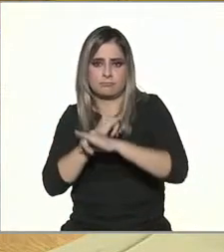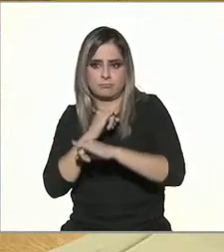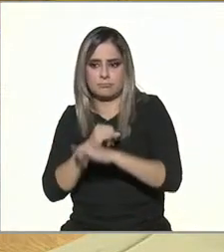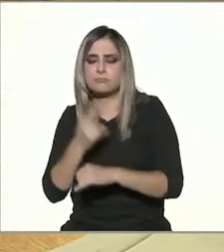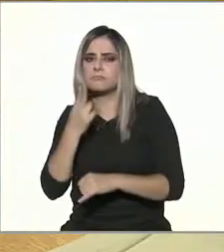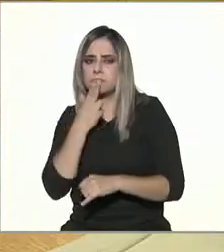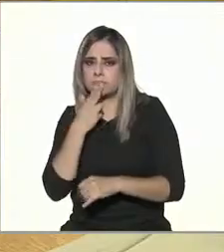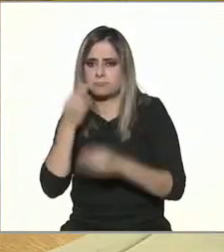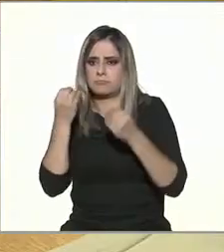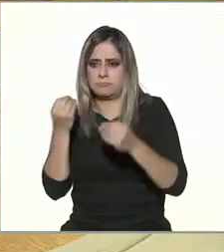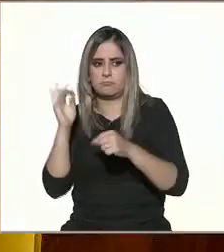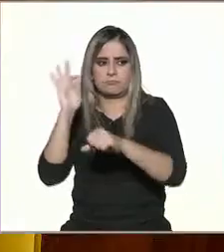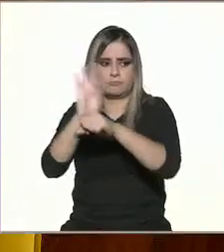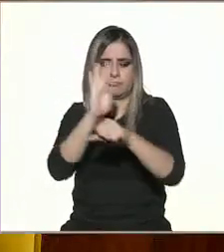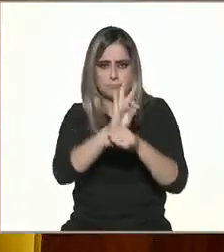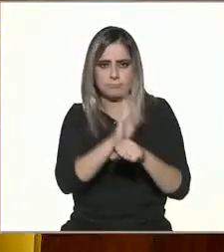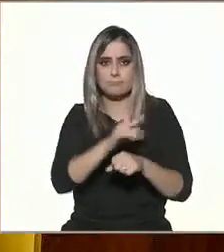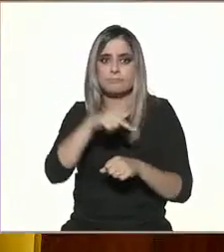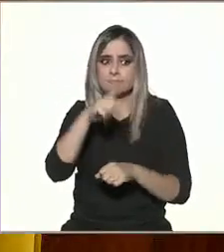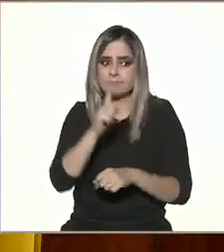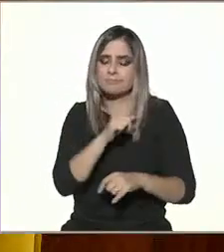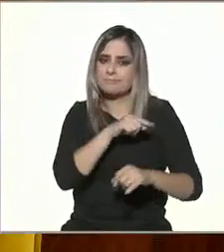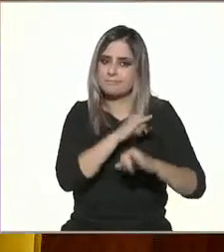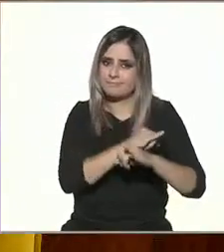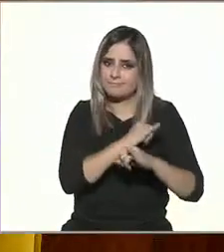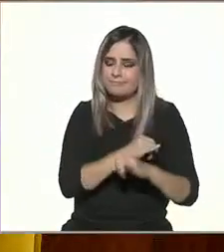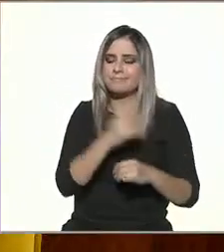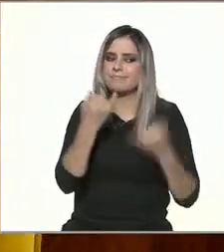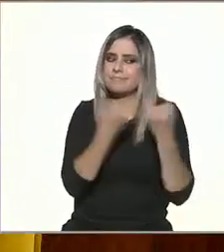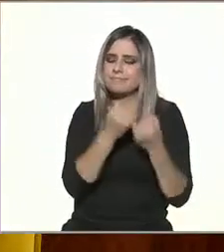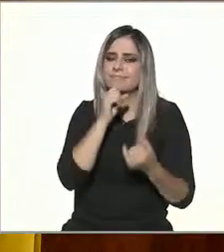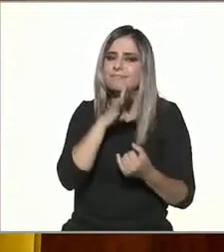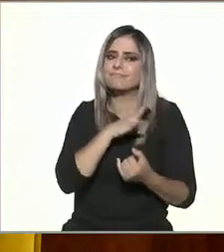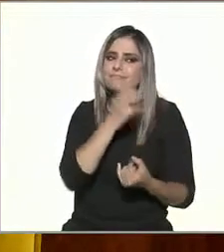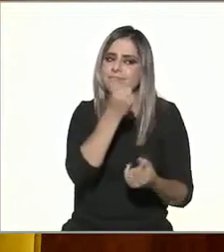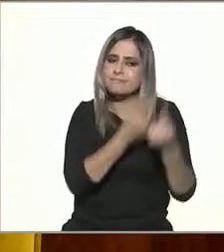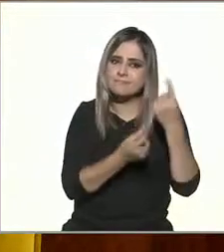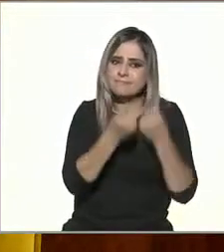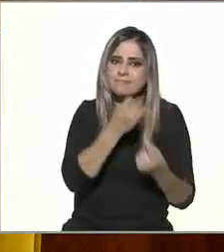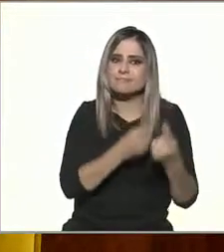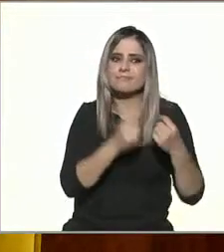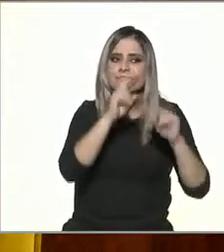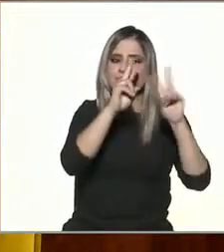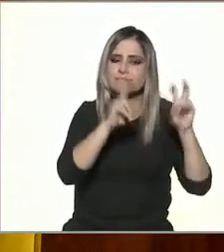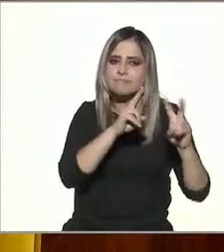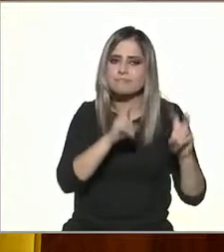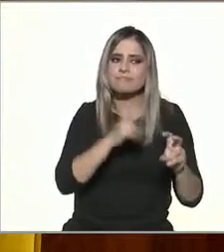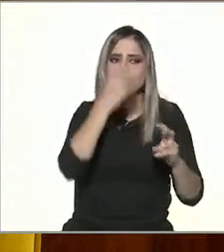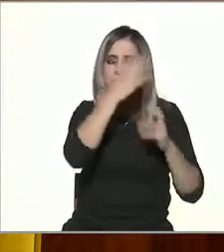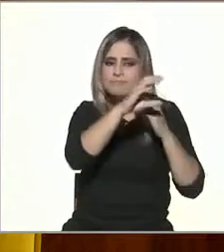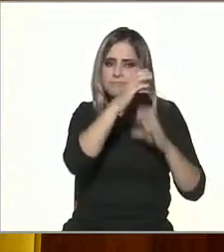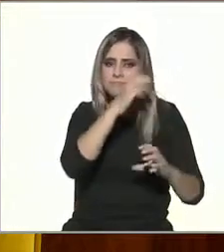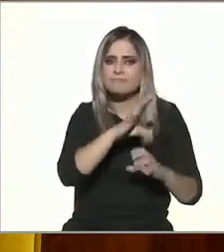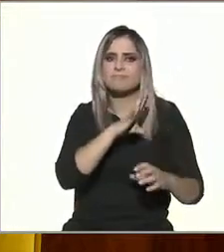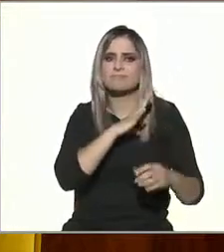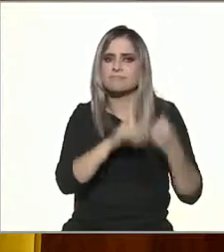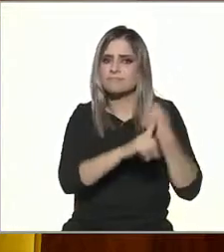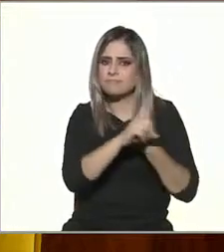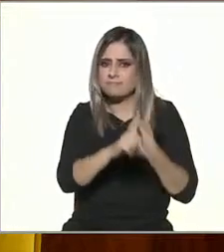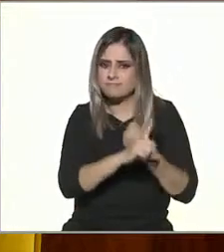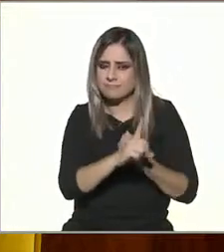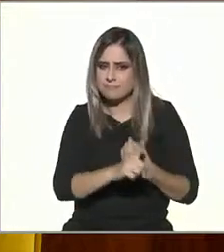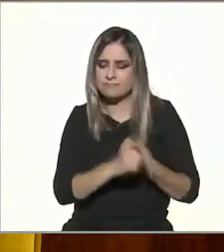para muchas cosas, pero también trae, pues, como muchas, casi todos los temas, pues, trae también problemáticas, ¿no?